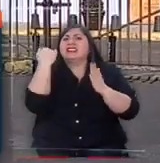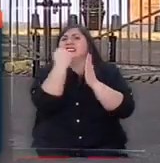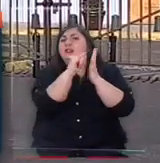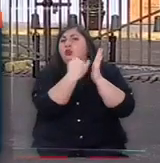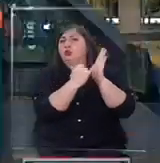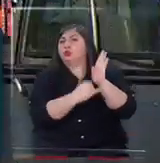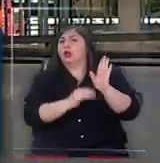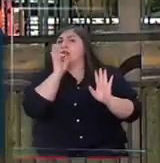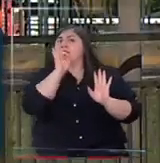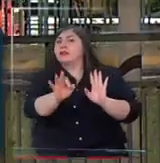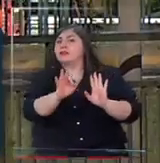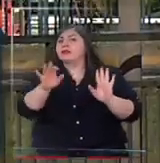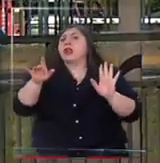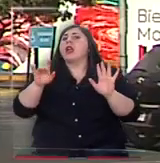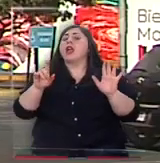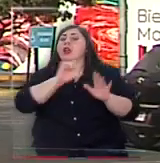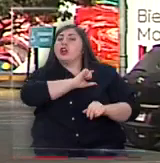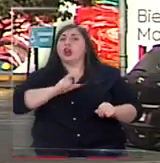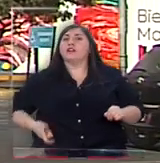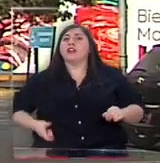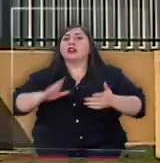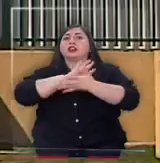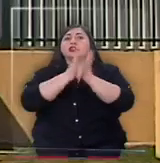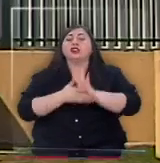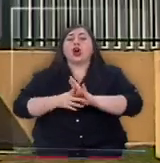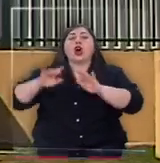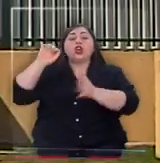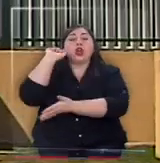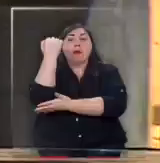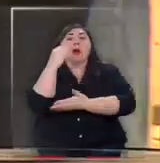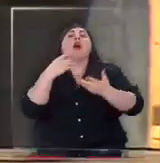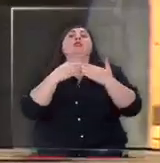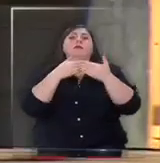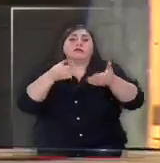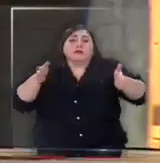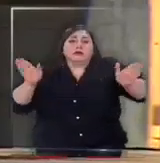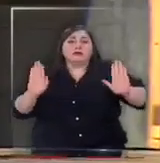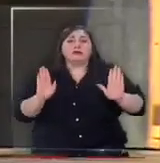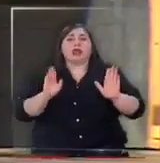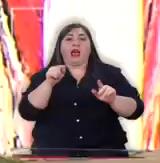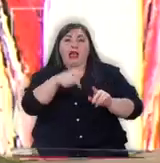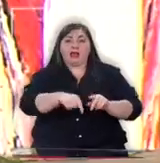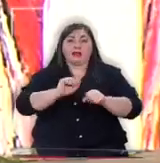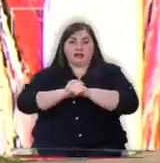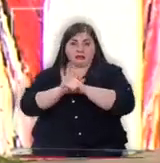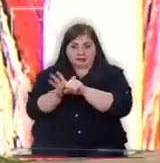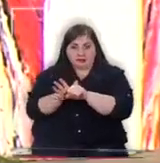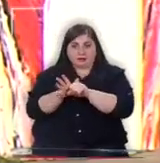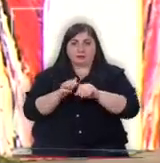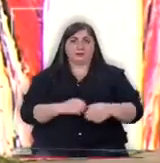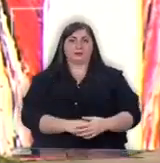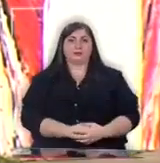desde el gobierno para todos los locales y grandes cadenas que abran sus puertas en medio de esta pandemia.